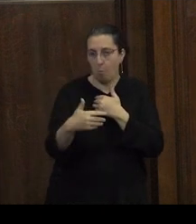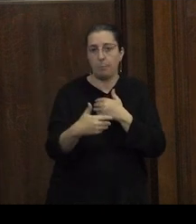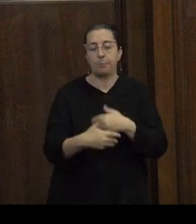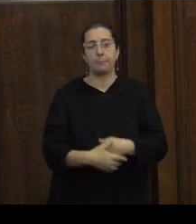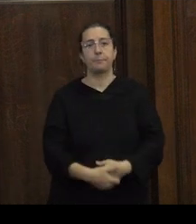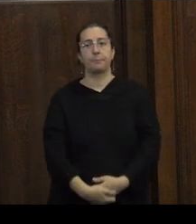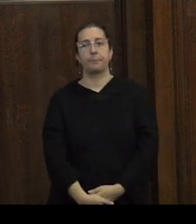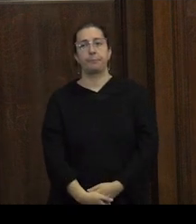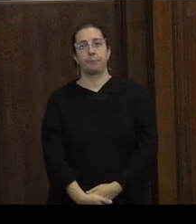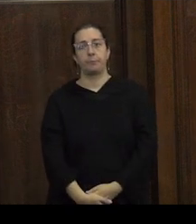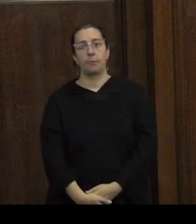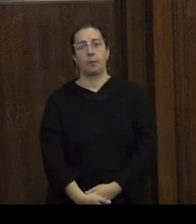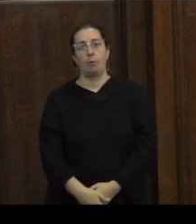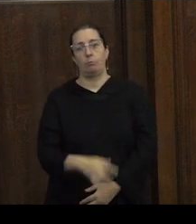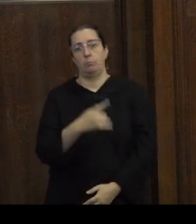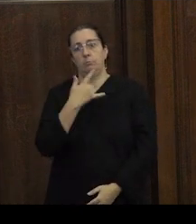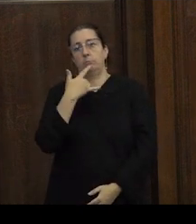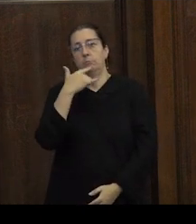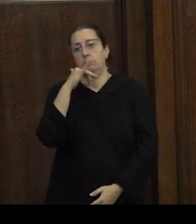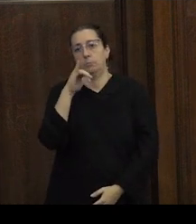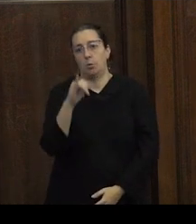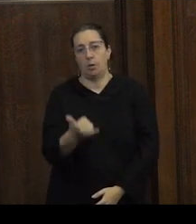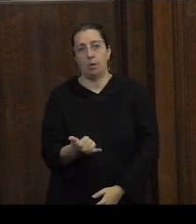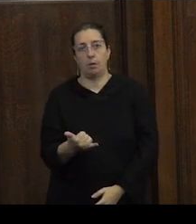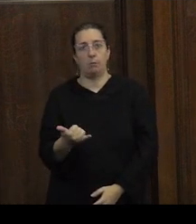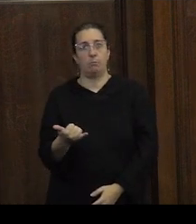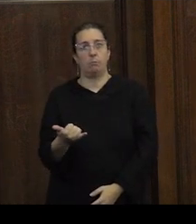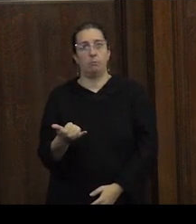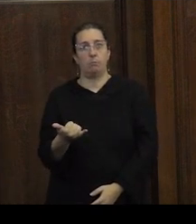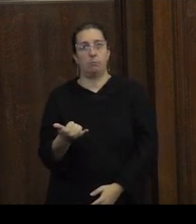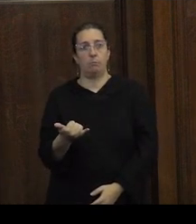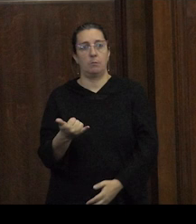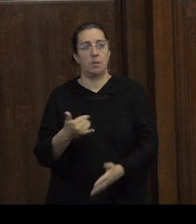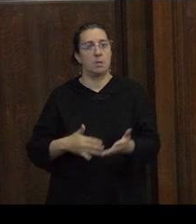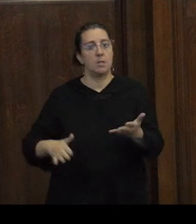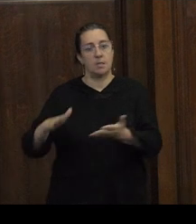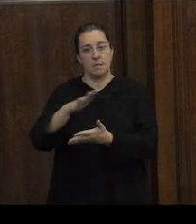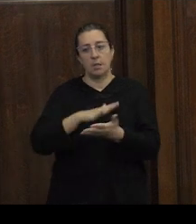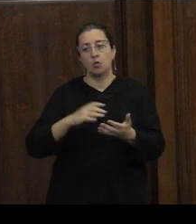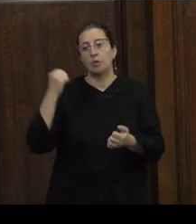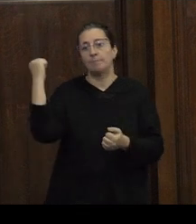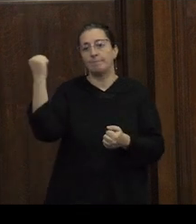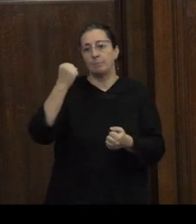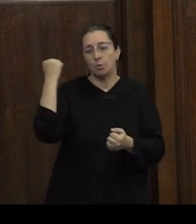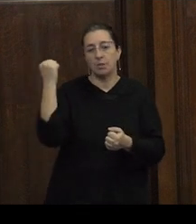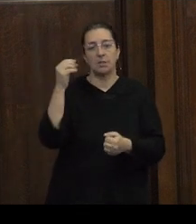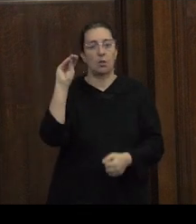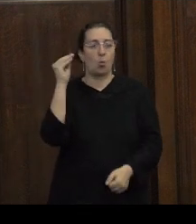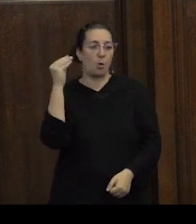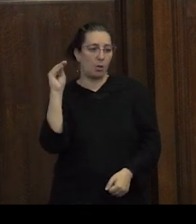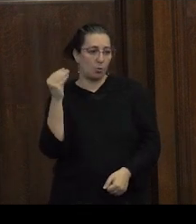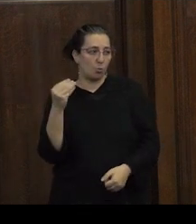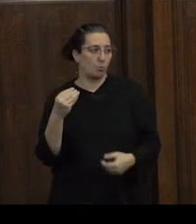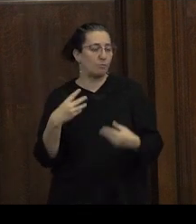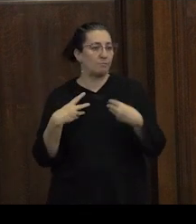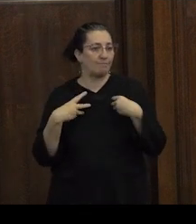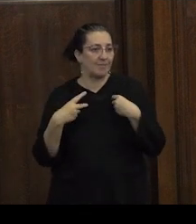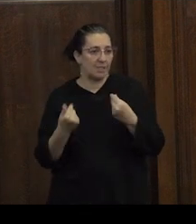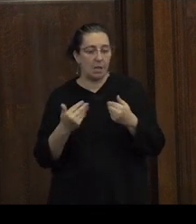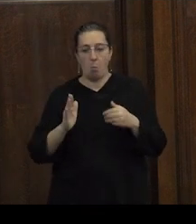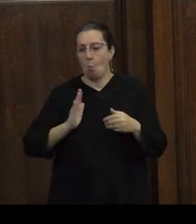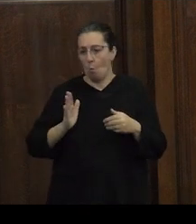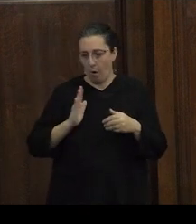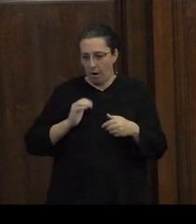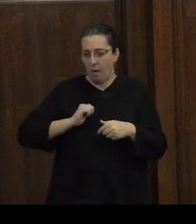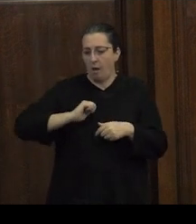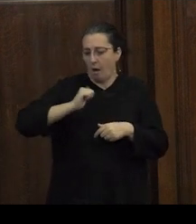y que por ejemplo los sectores importantes de la juventud perciben que las mujeres ganaron derechos